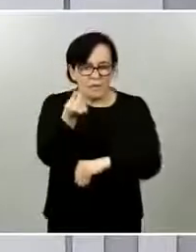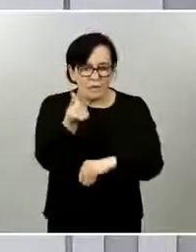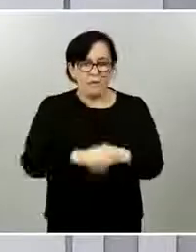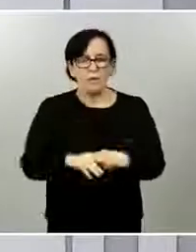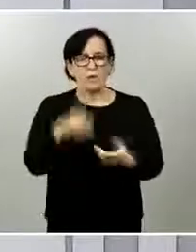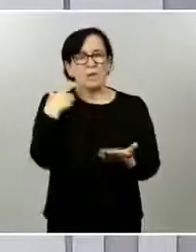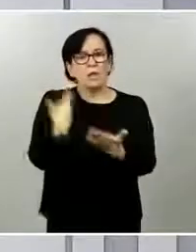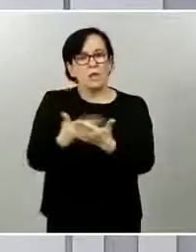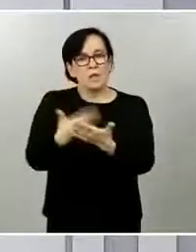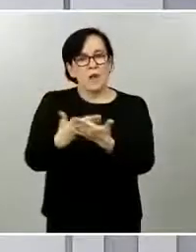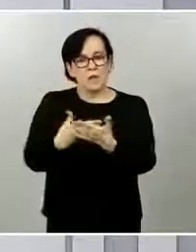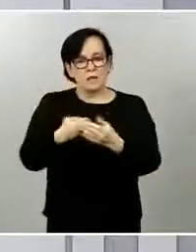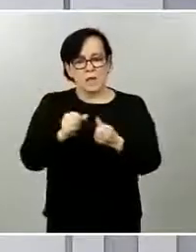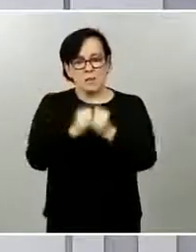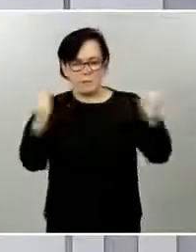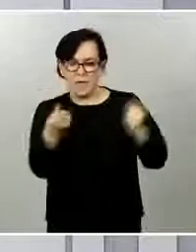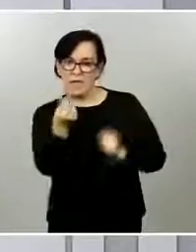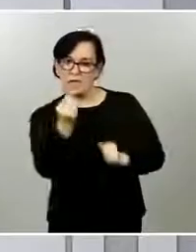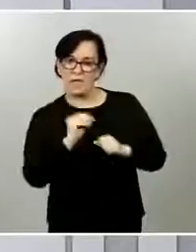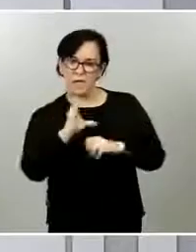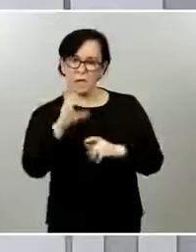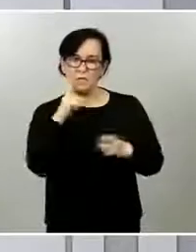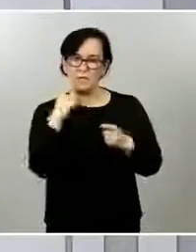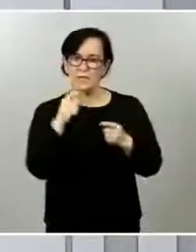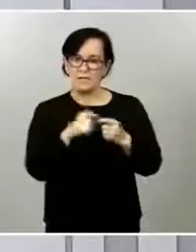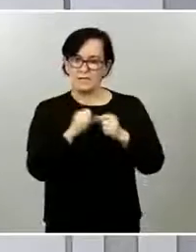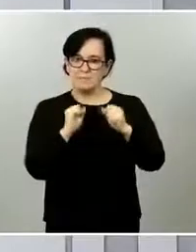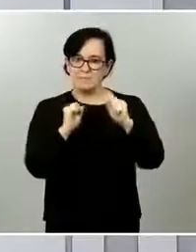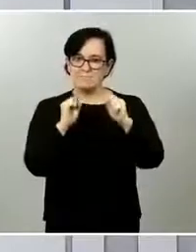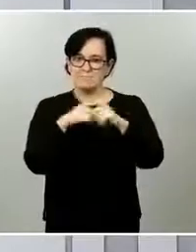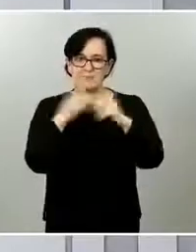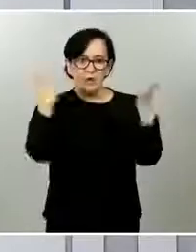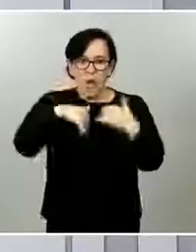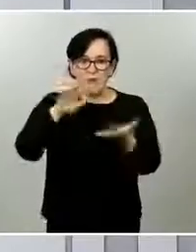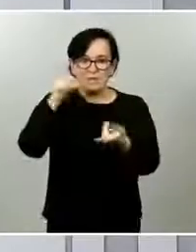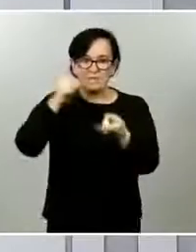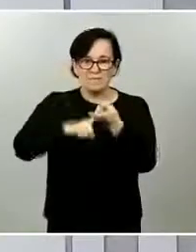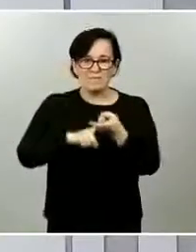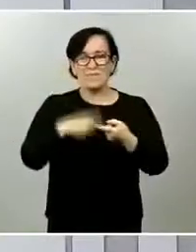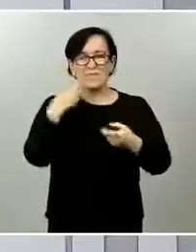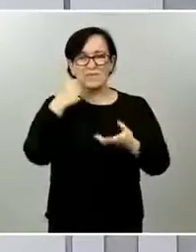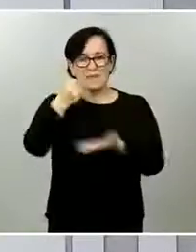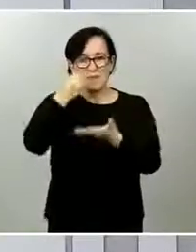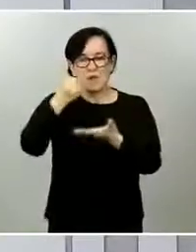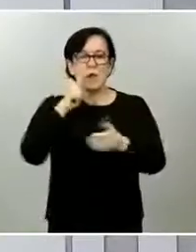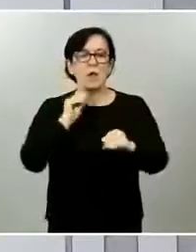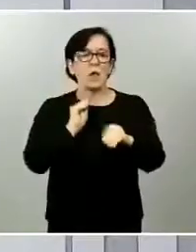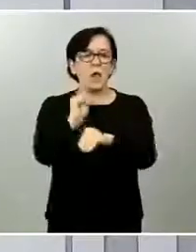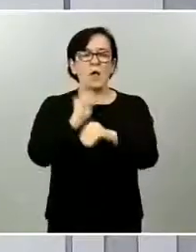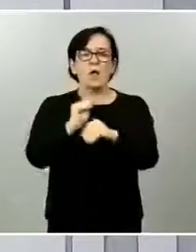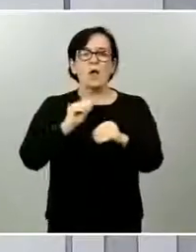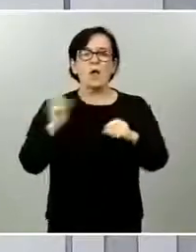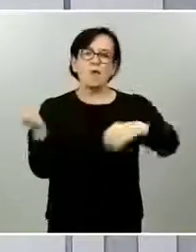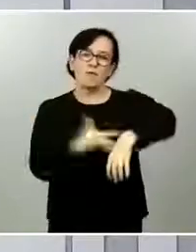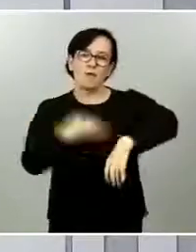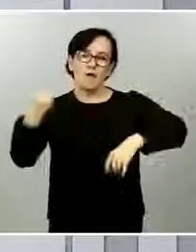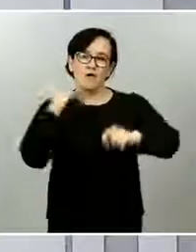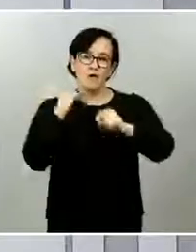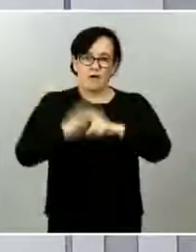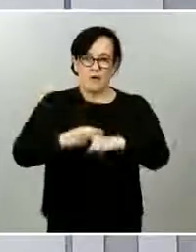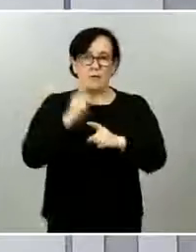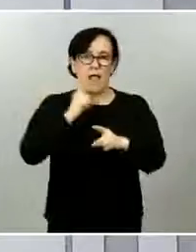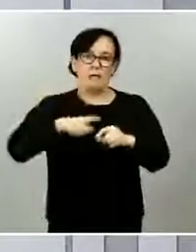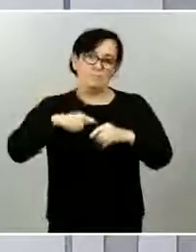constante del Gobierno a las comunidades autónomas a través de diferentes iniciativas relacionadas con la financiación, la garantía de